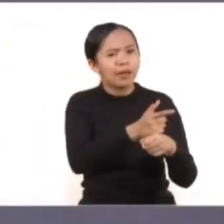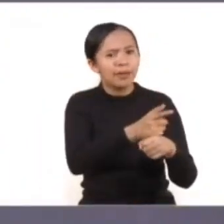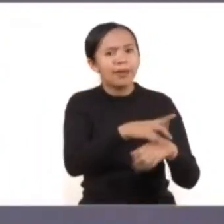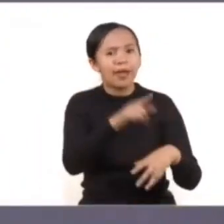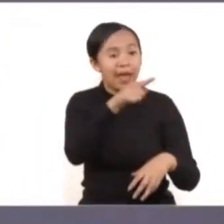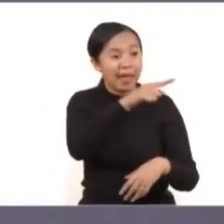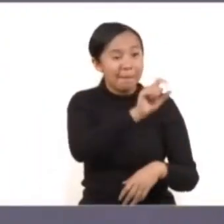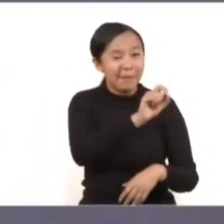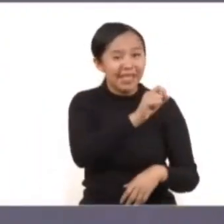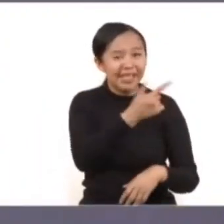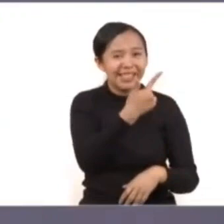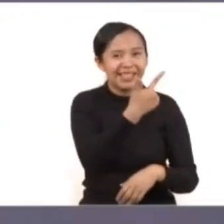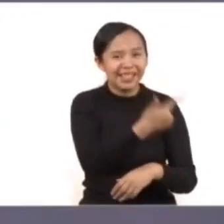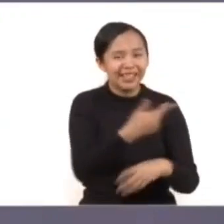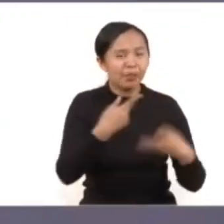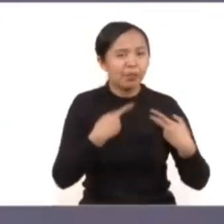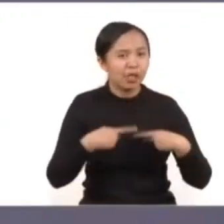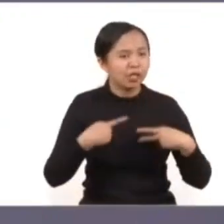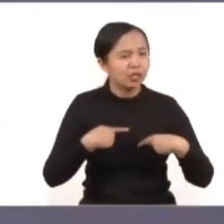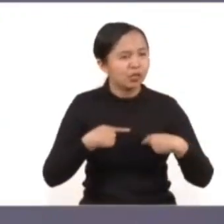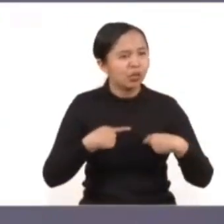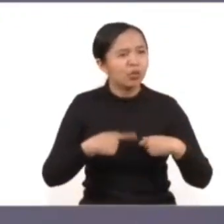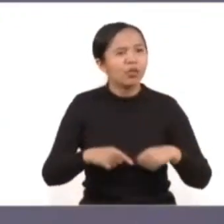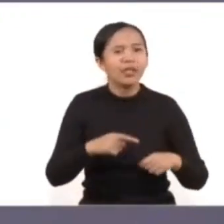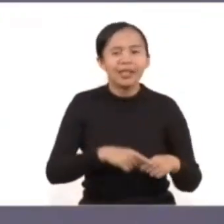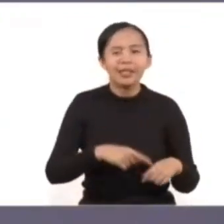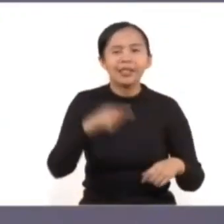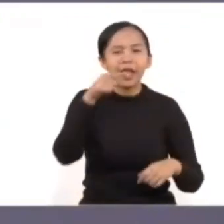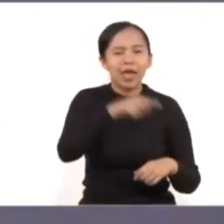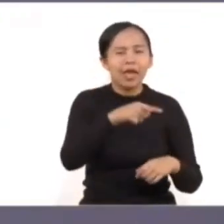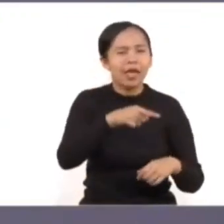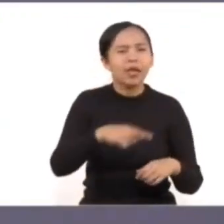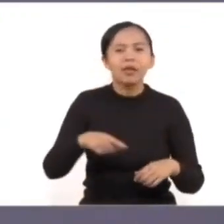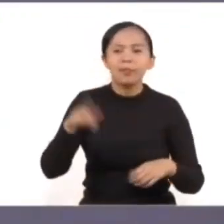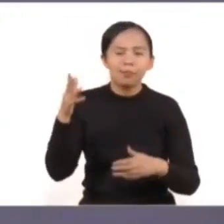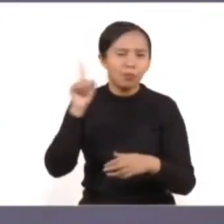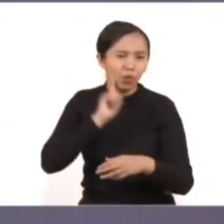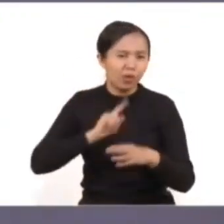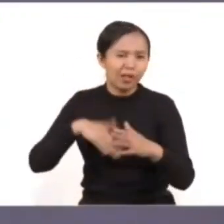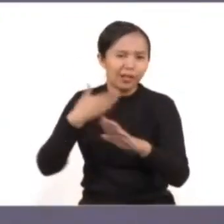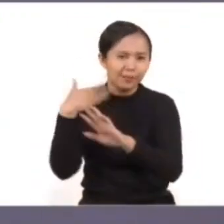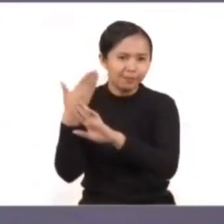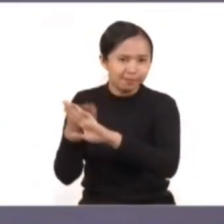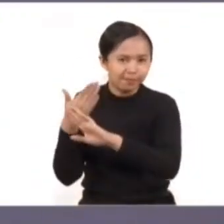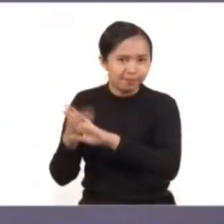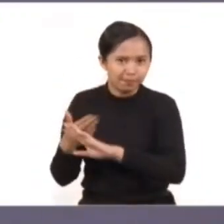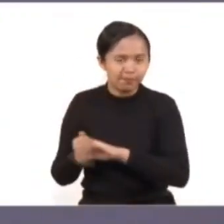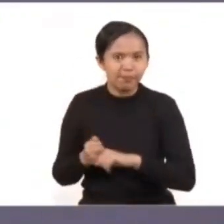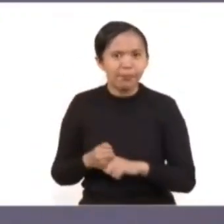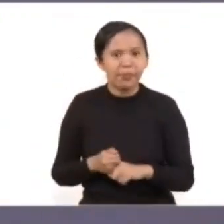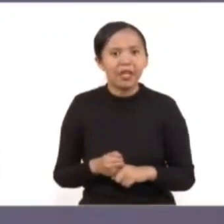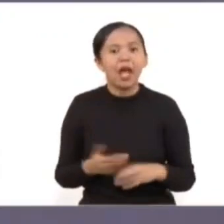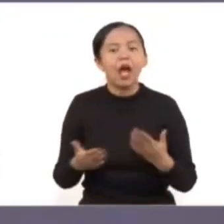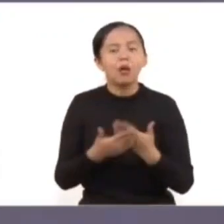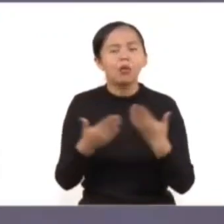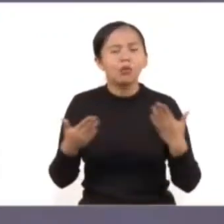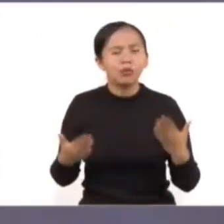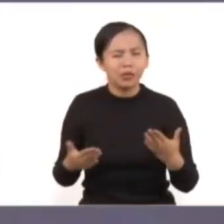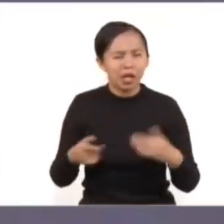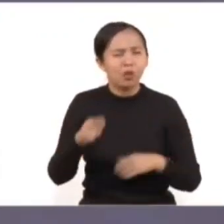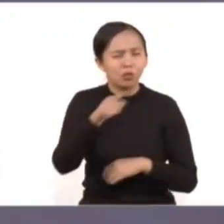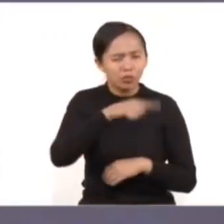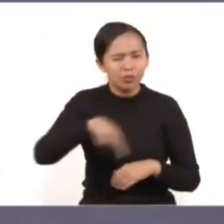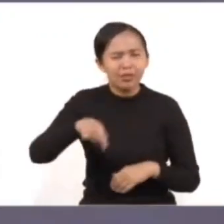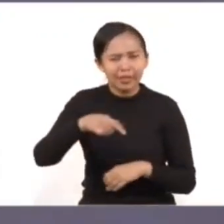de 27 personas imputadas por el delito de feminicidio. Tengan la seguridad que no habrá ninguna